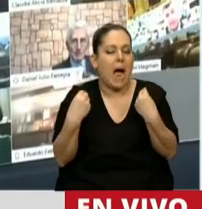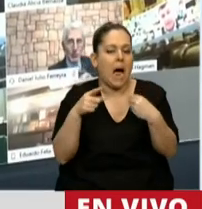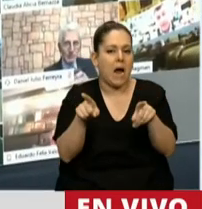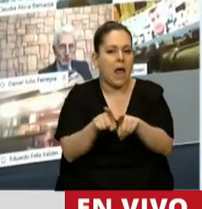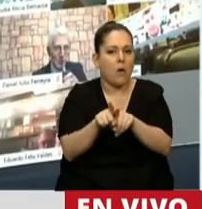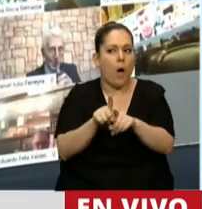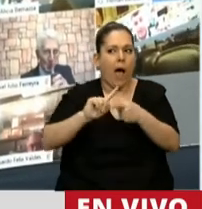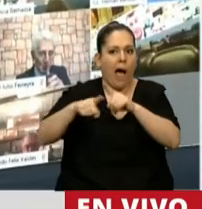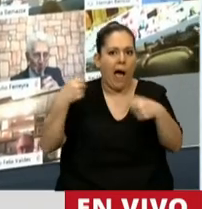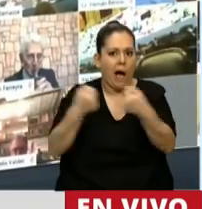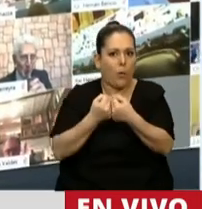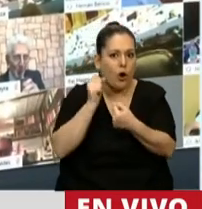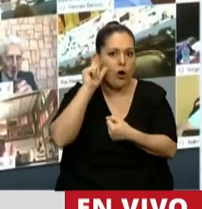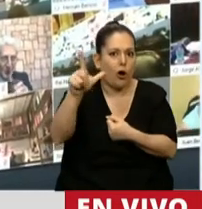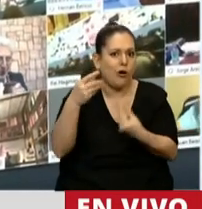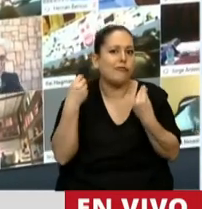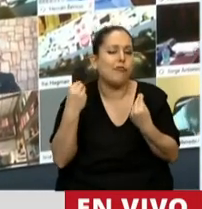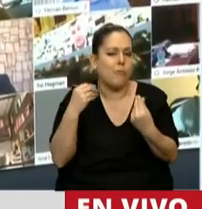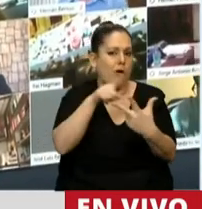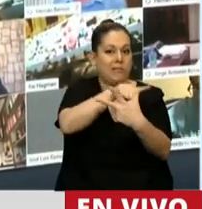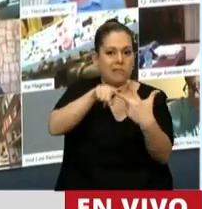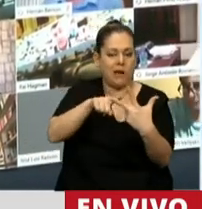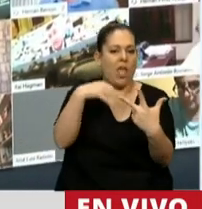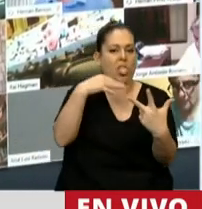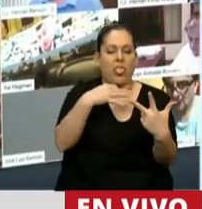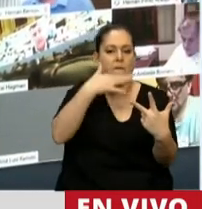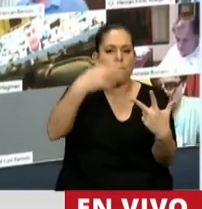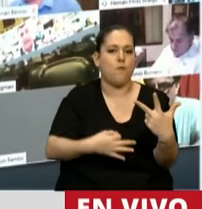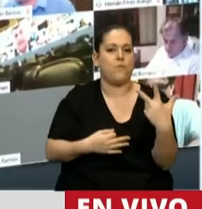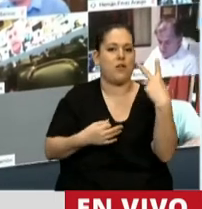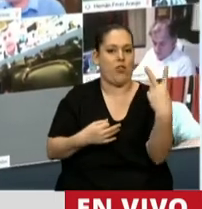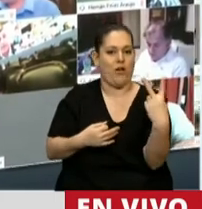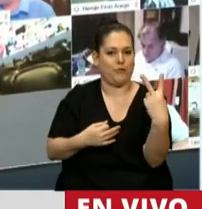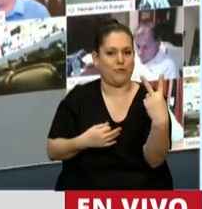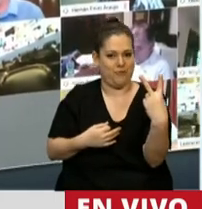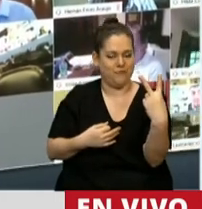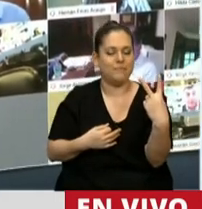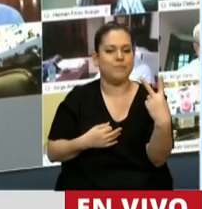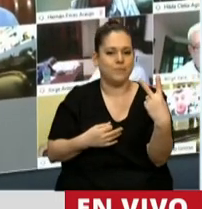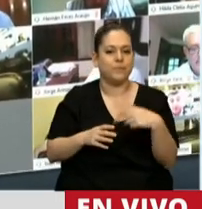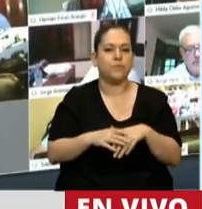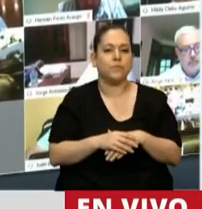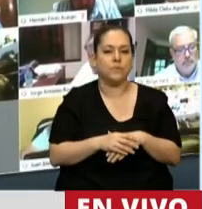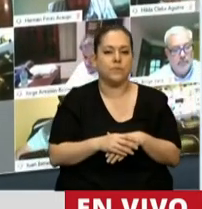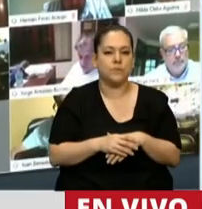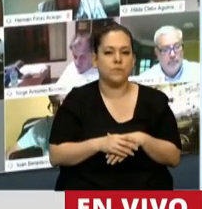acuerdo era necesario que se cumplieran dos de estas características, por ejemplo. Y una de ellas,